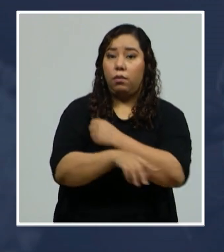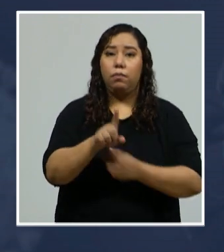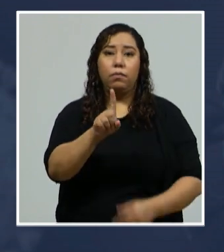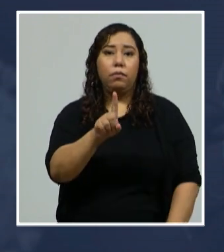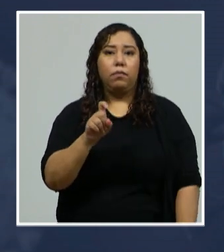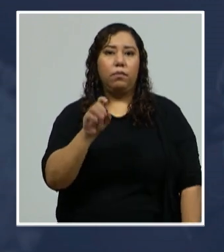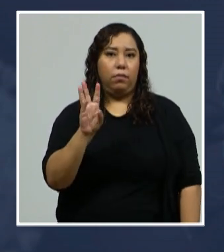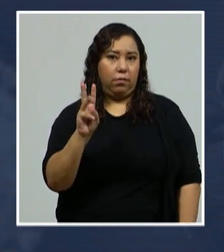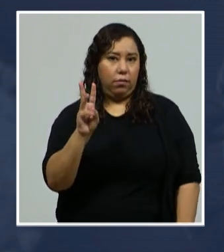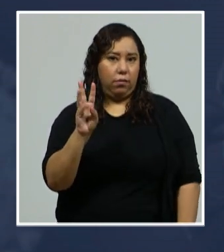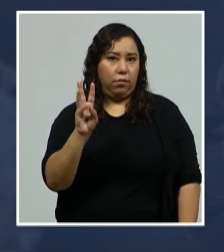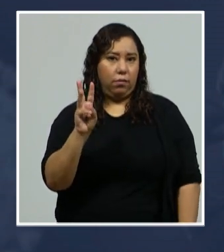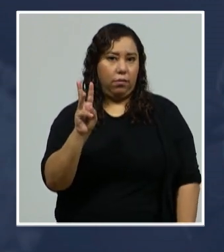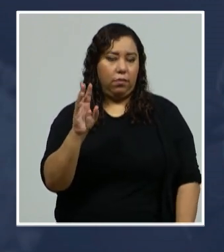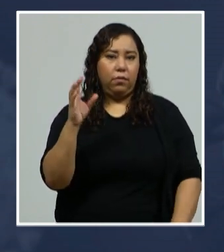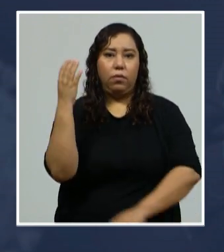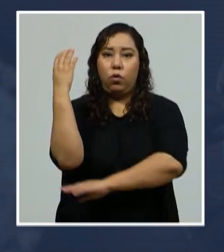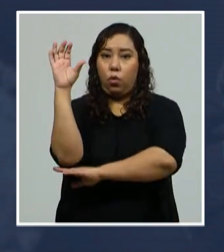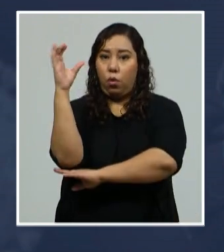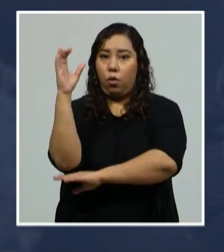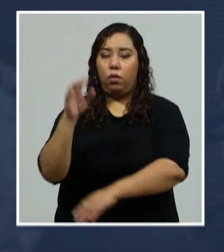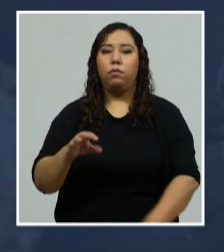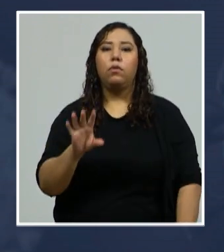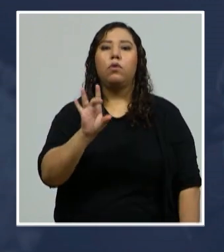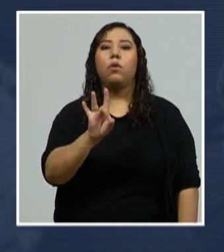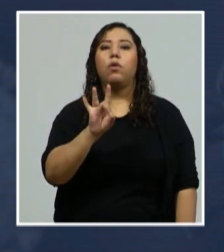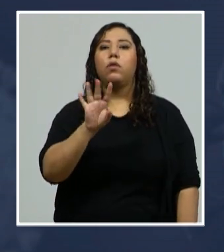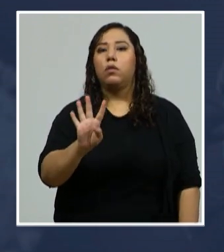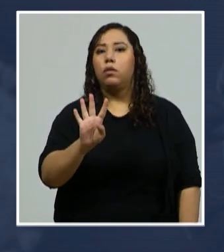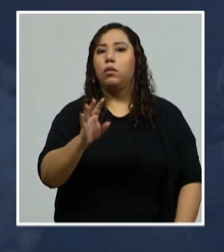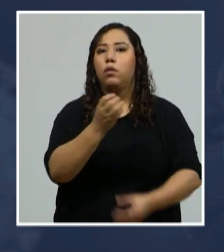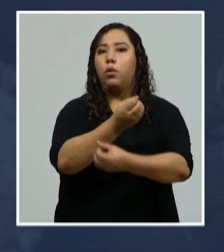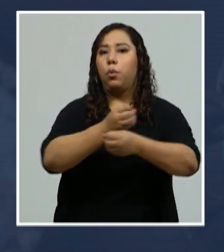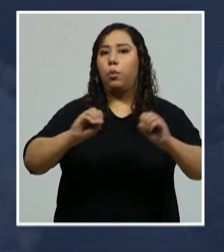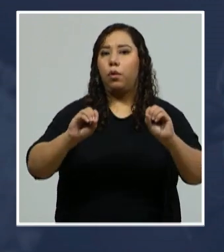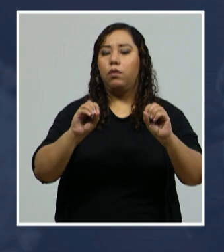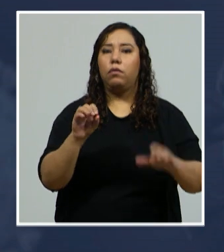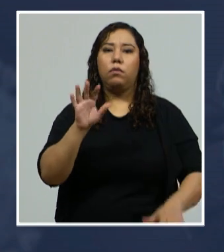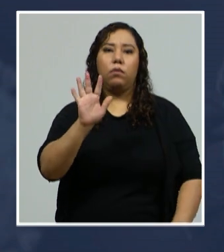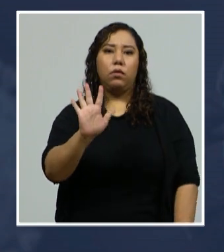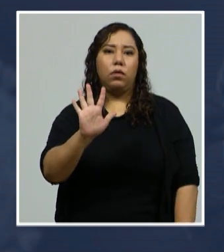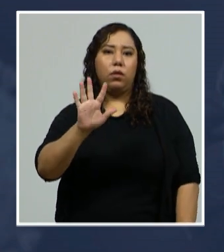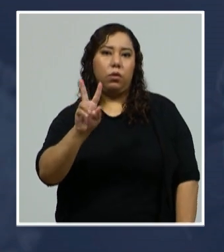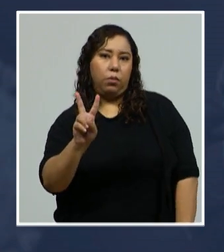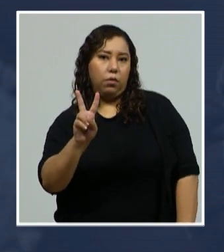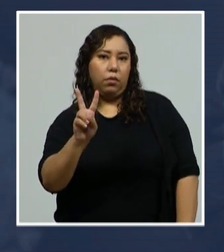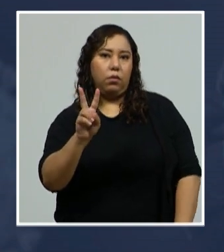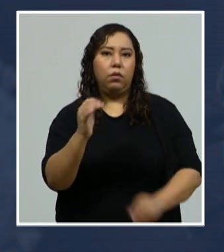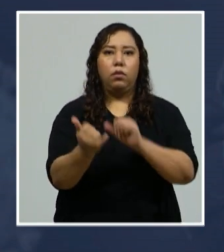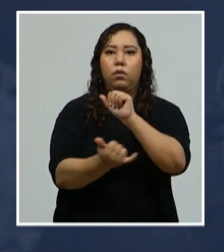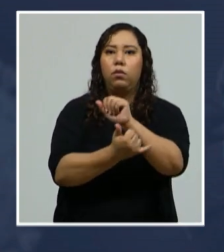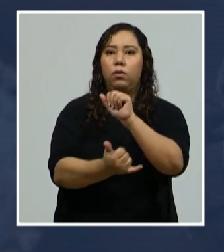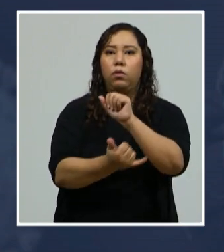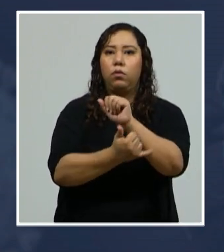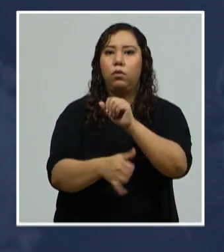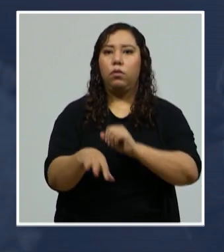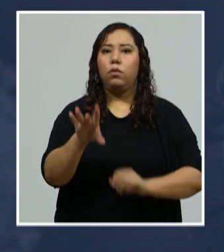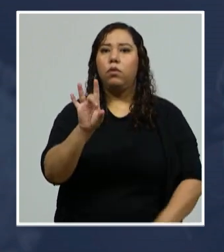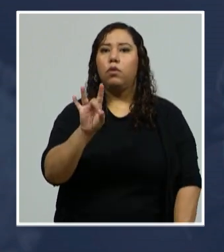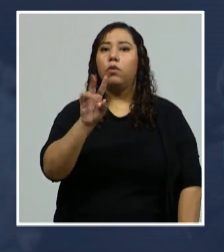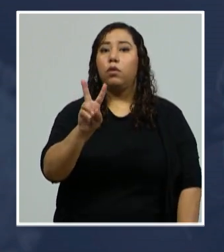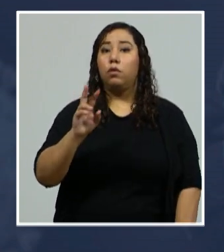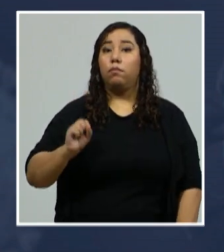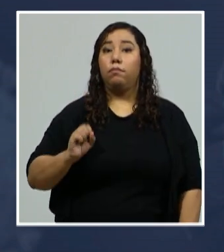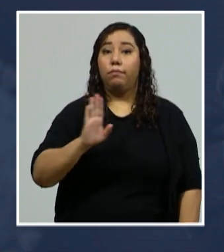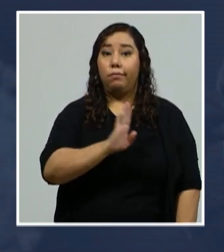en Colón, 84 en Ocotepeque, 52 en Lloro, 82 en Santa